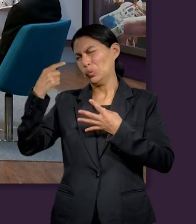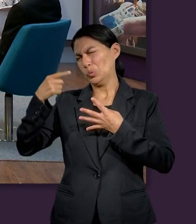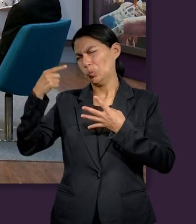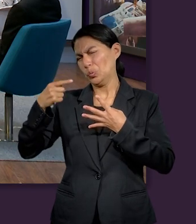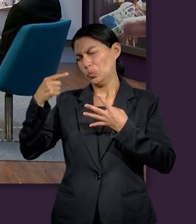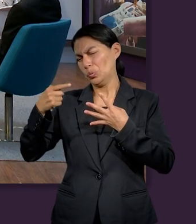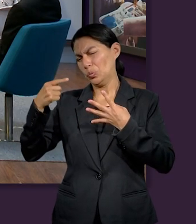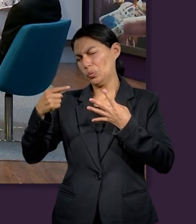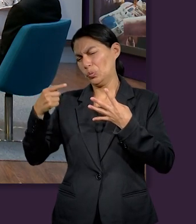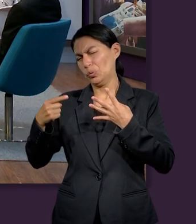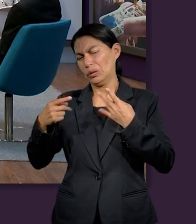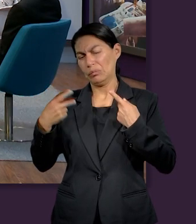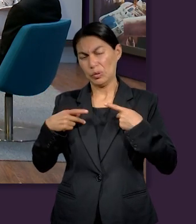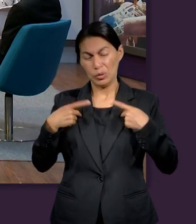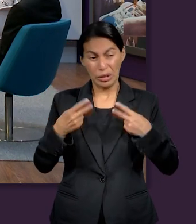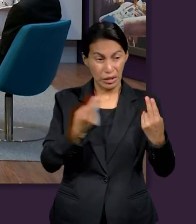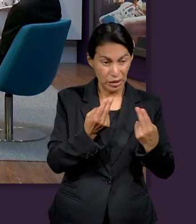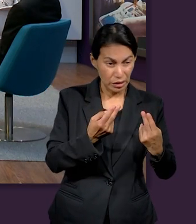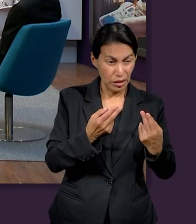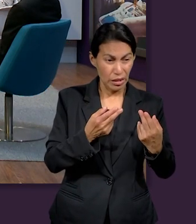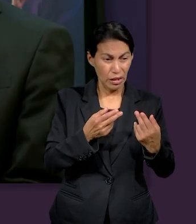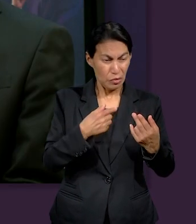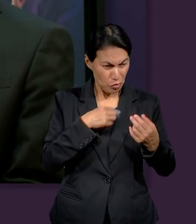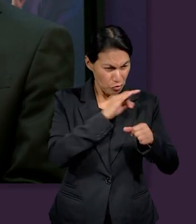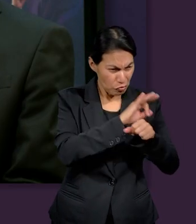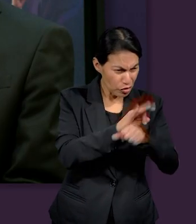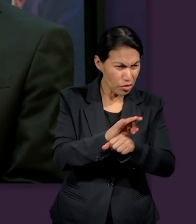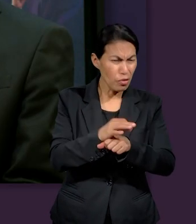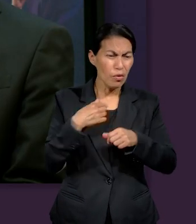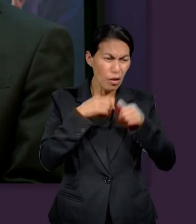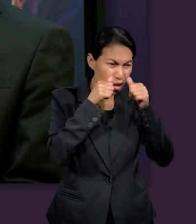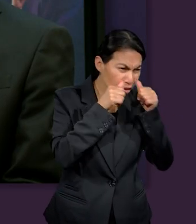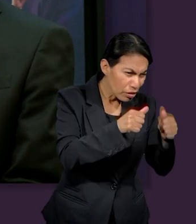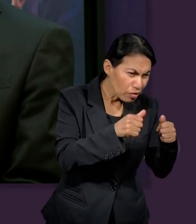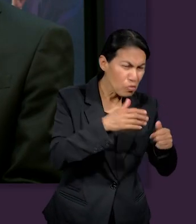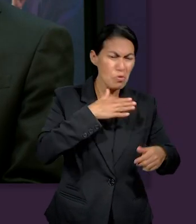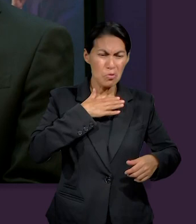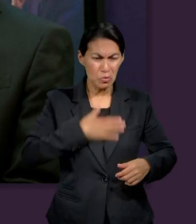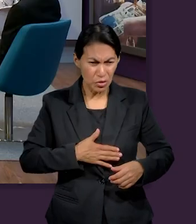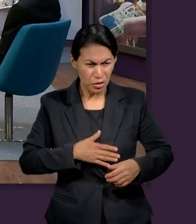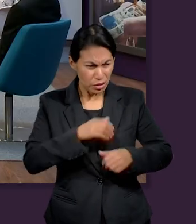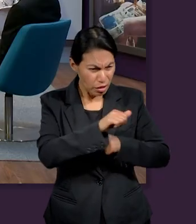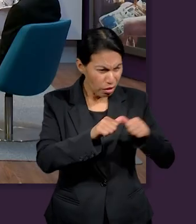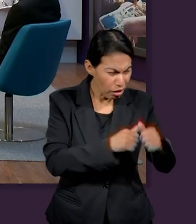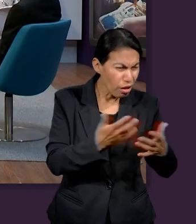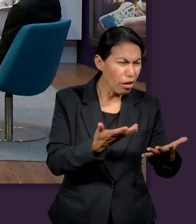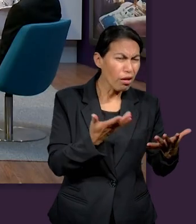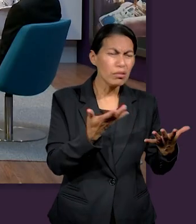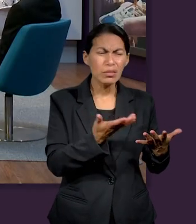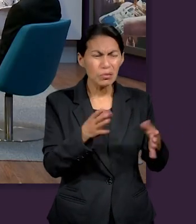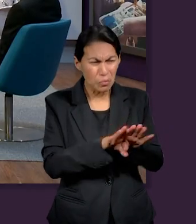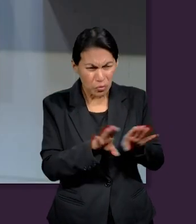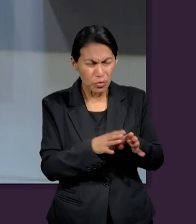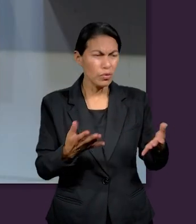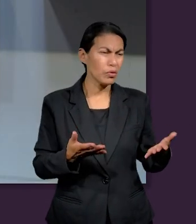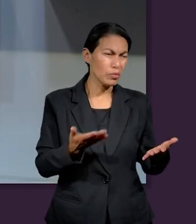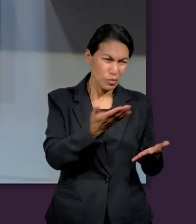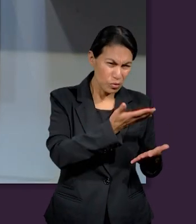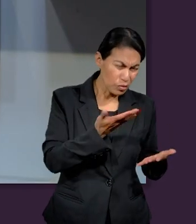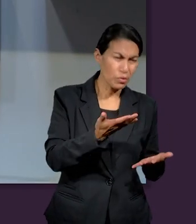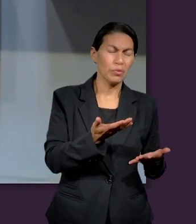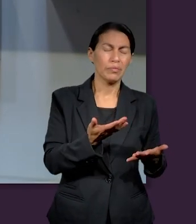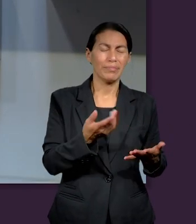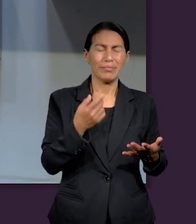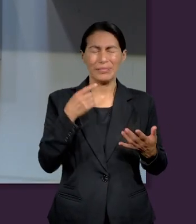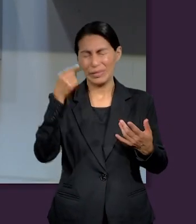él ha hecho pues yo he defendido a los más necesitados yo he estado al pendiente de ellos he hecho justicia por ellos entonces